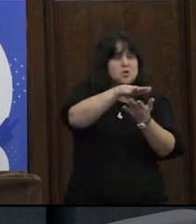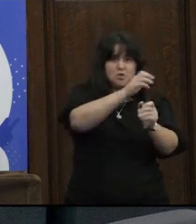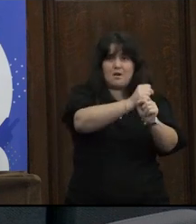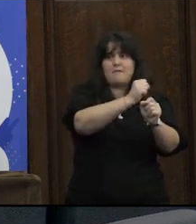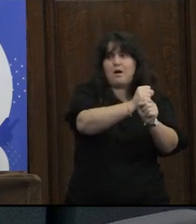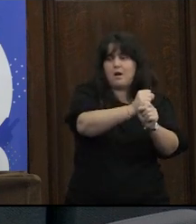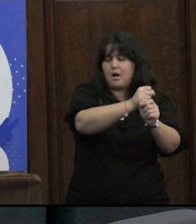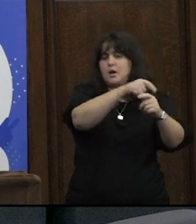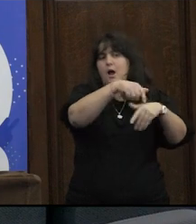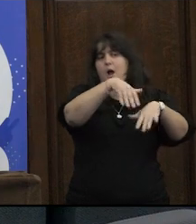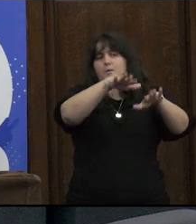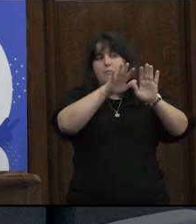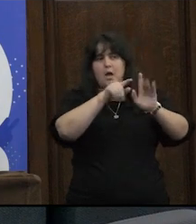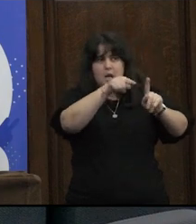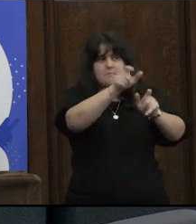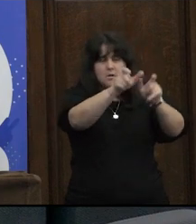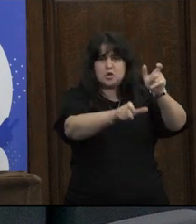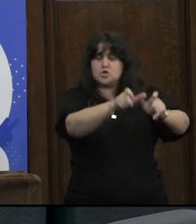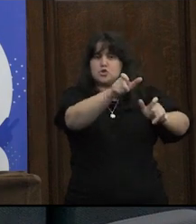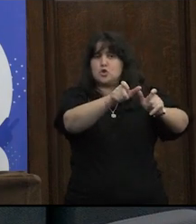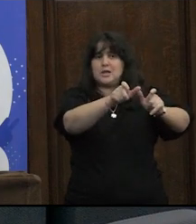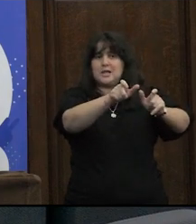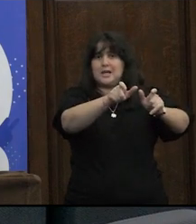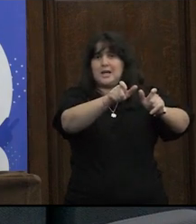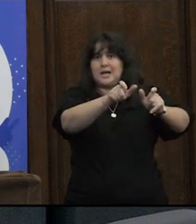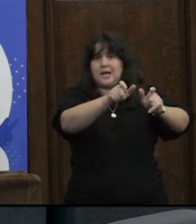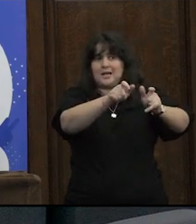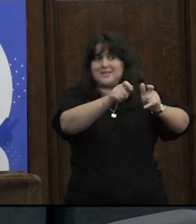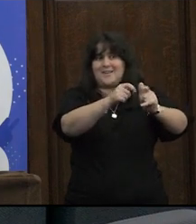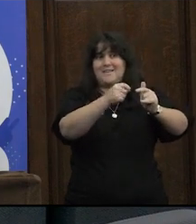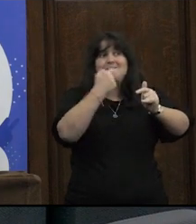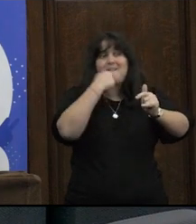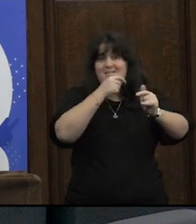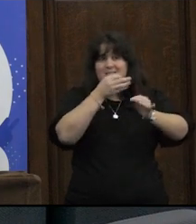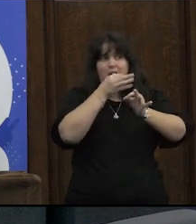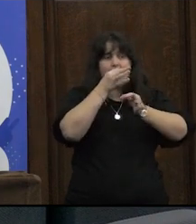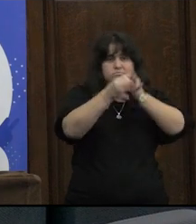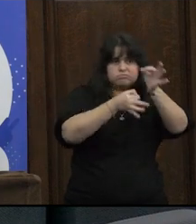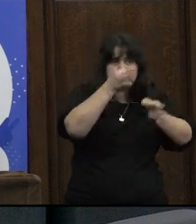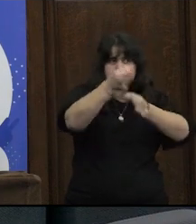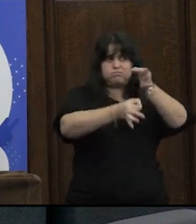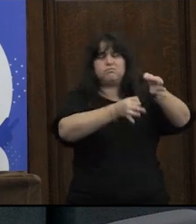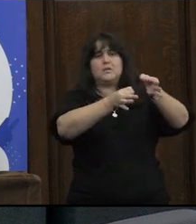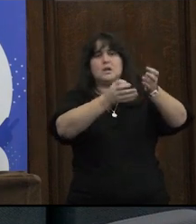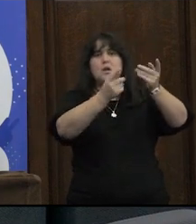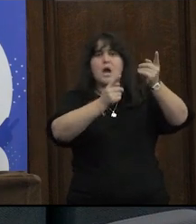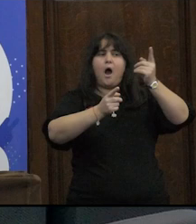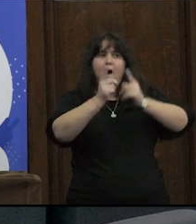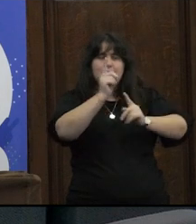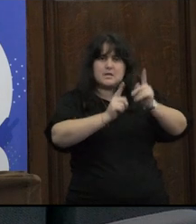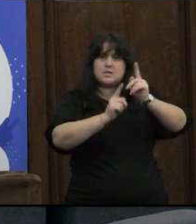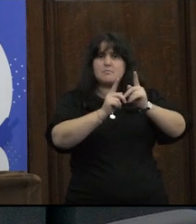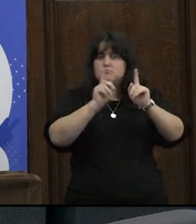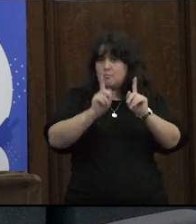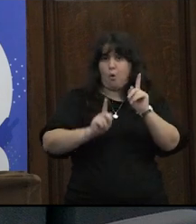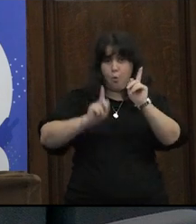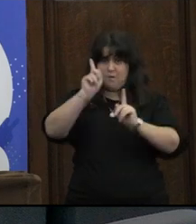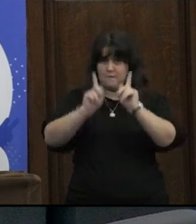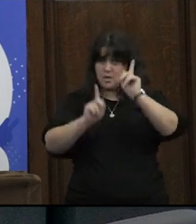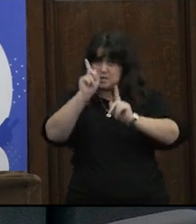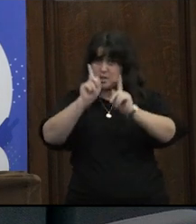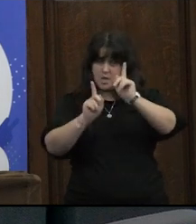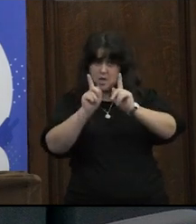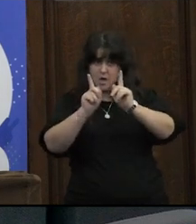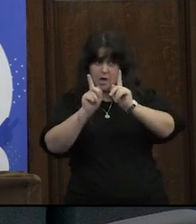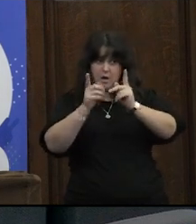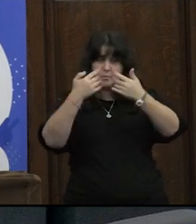realidad de repente donde esas personas no tienen esta formación y si a veces no es la propia universidad